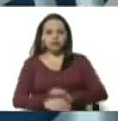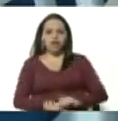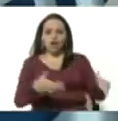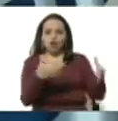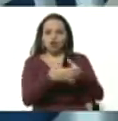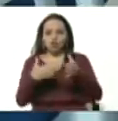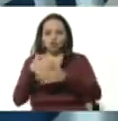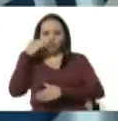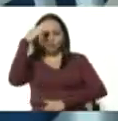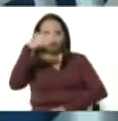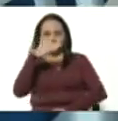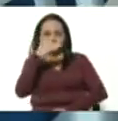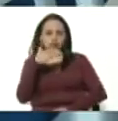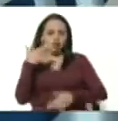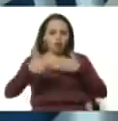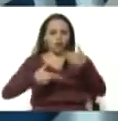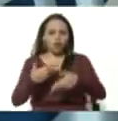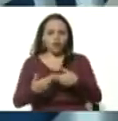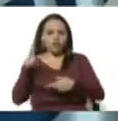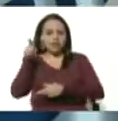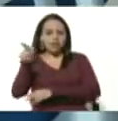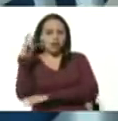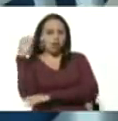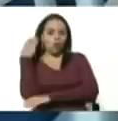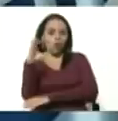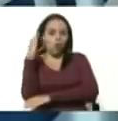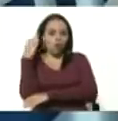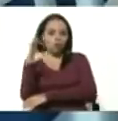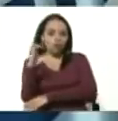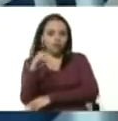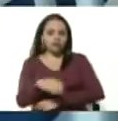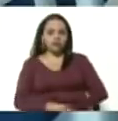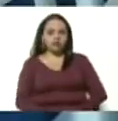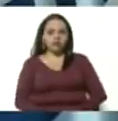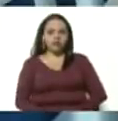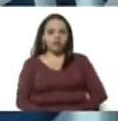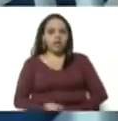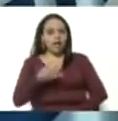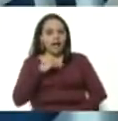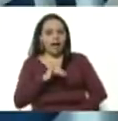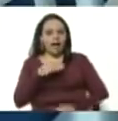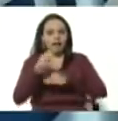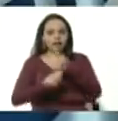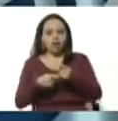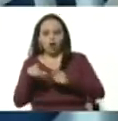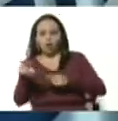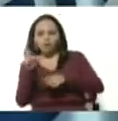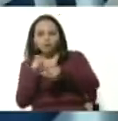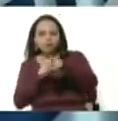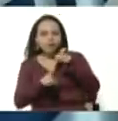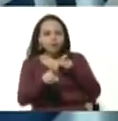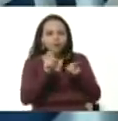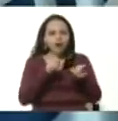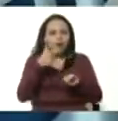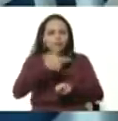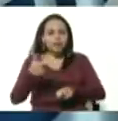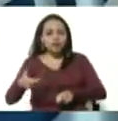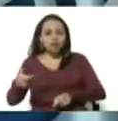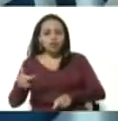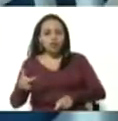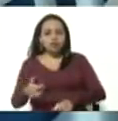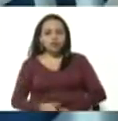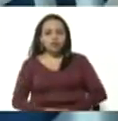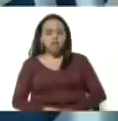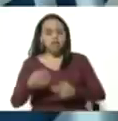de delincuencia organizada de Colombia se han dedicado a captar con nacionales que provienen de